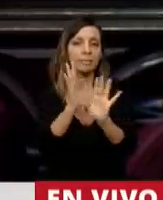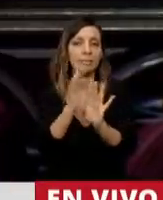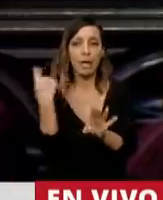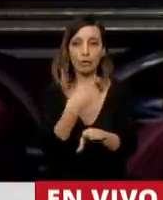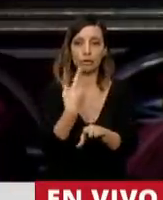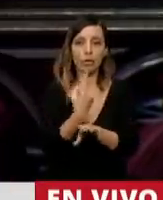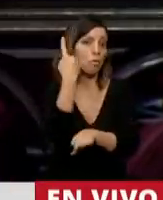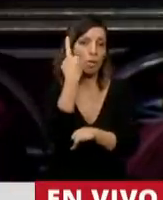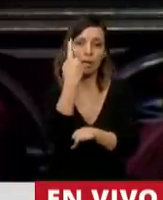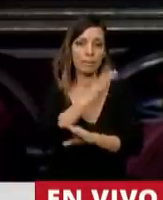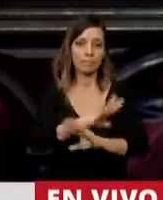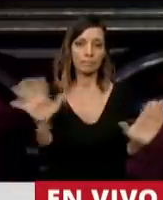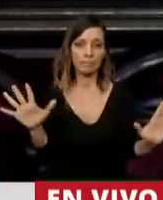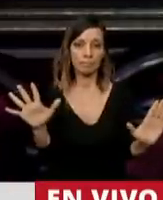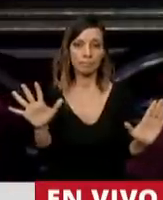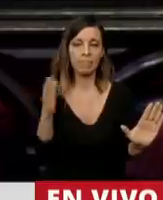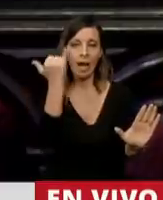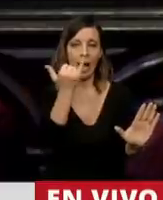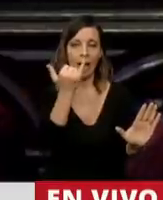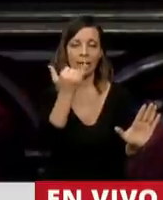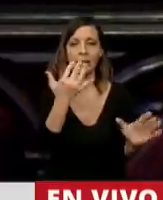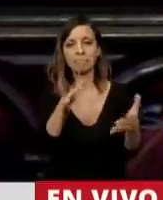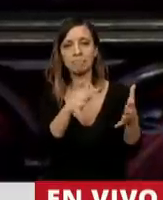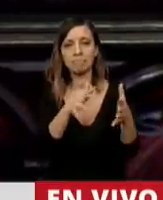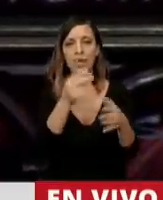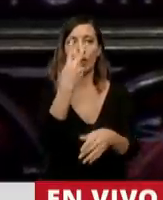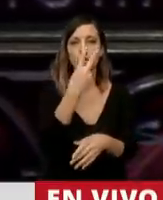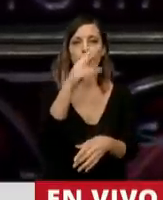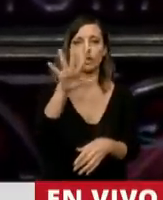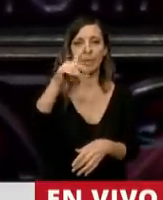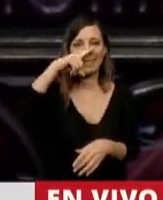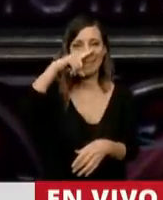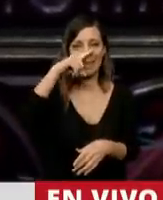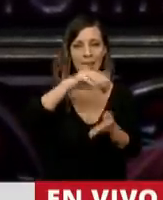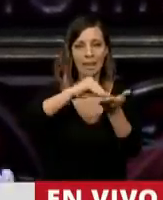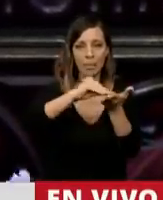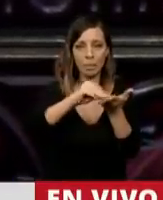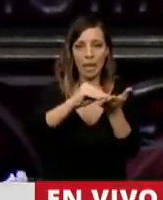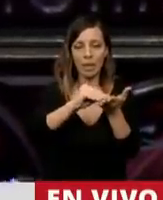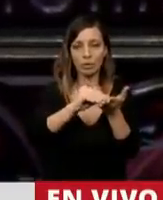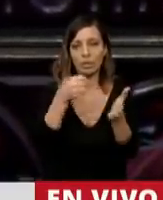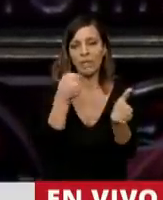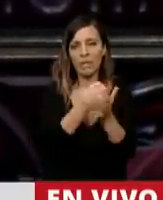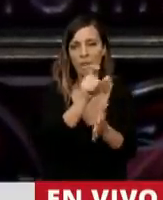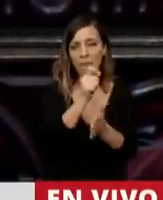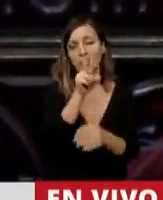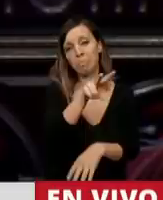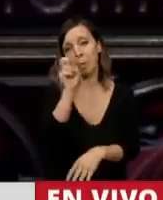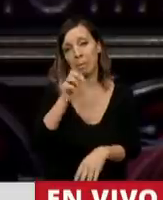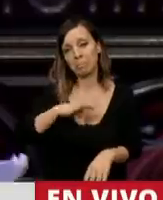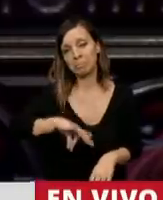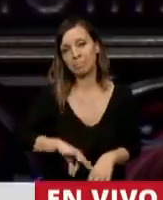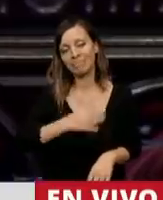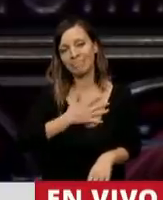una. Acá hay 257 diputados y diputadas que a fin de mes cobran sus salarios